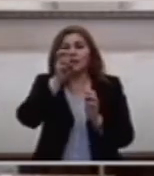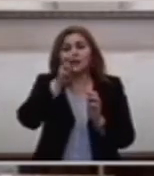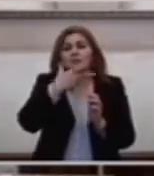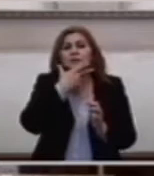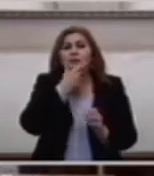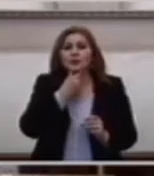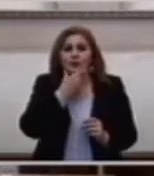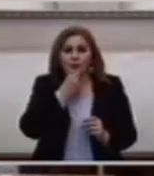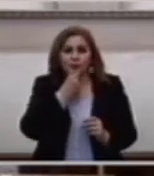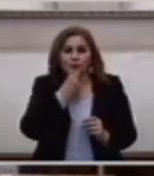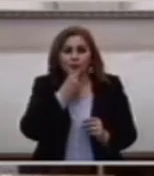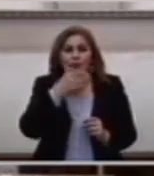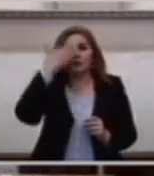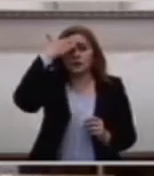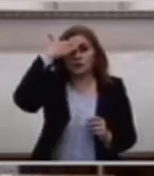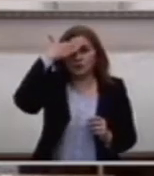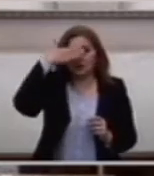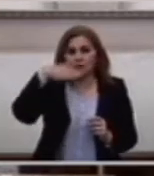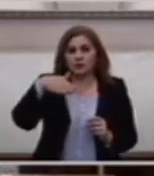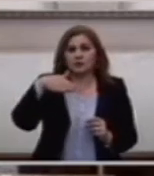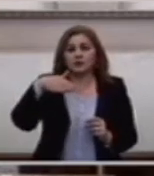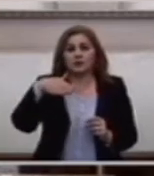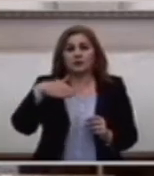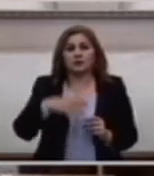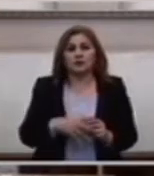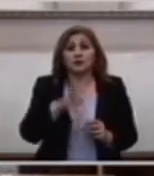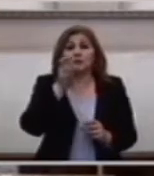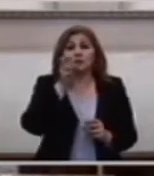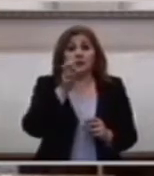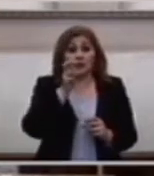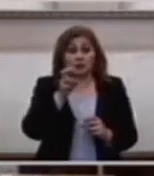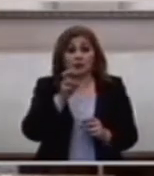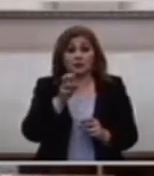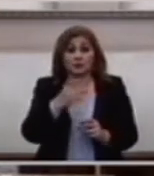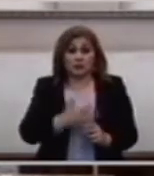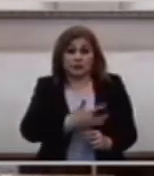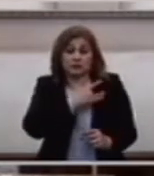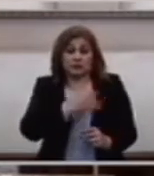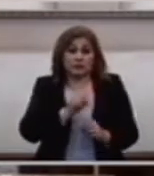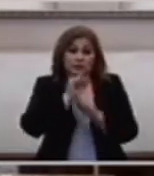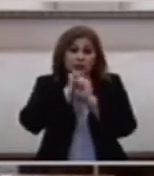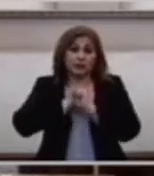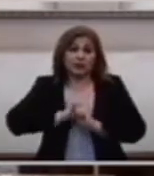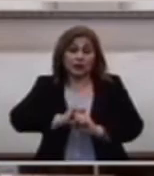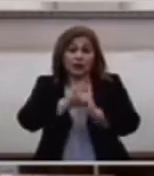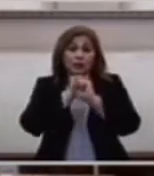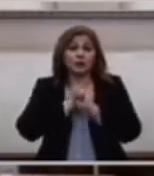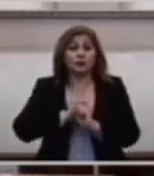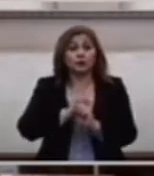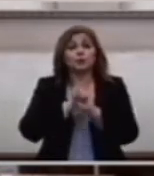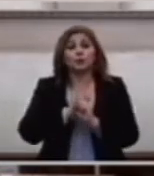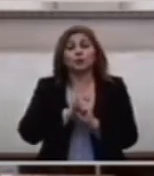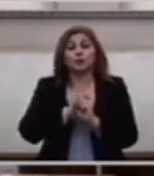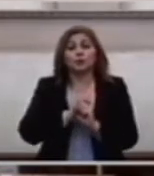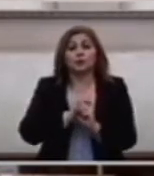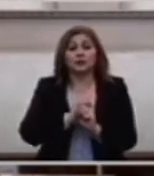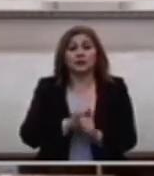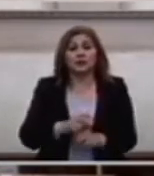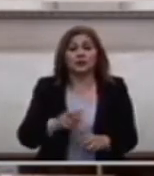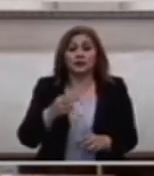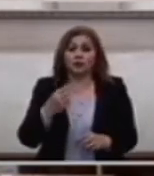Sabe Lo que es El dolor De haber negado Al Señor